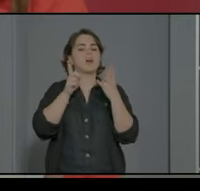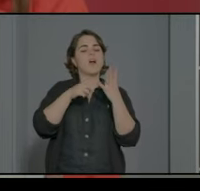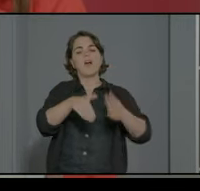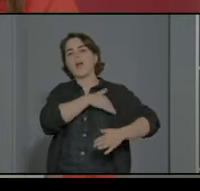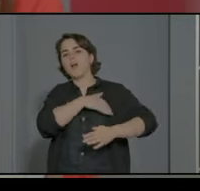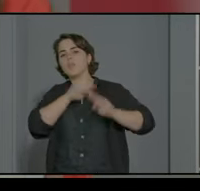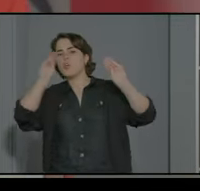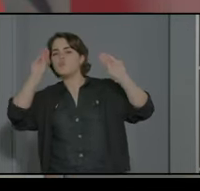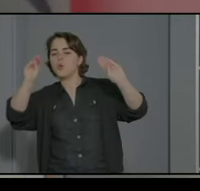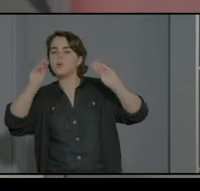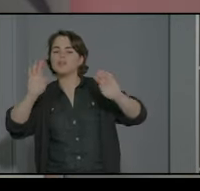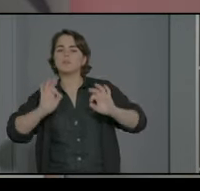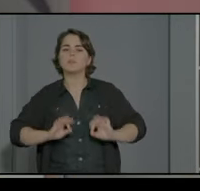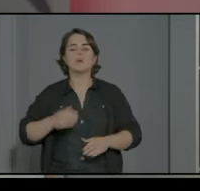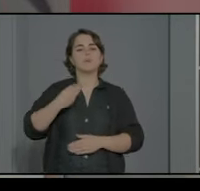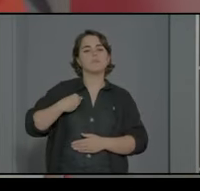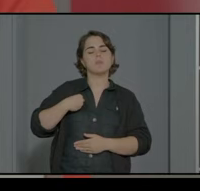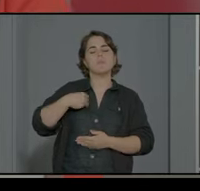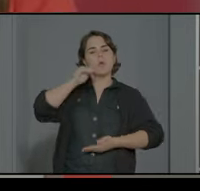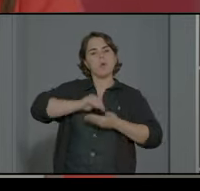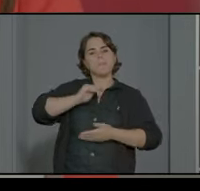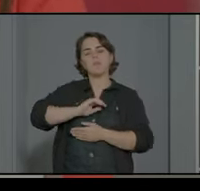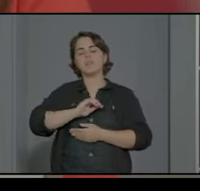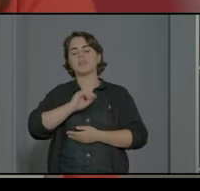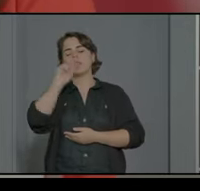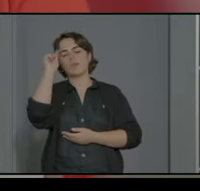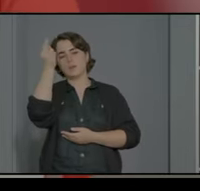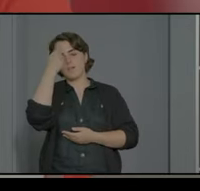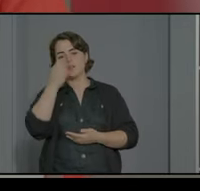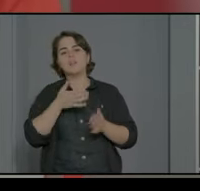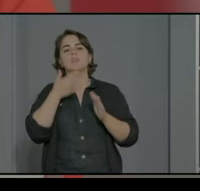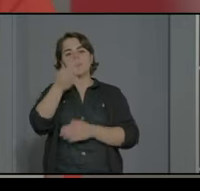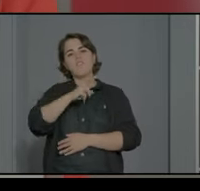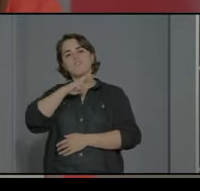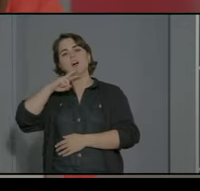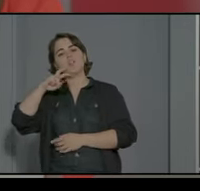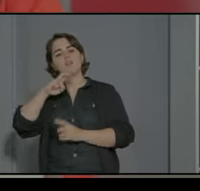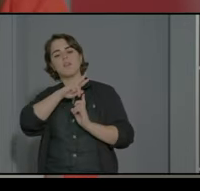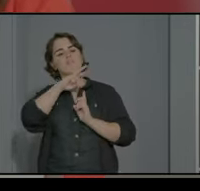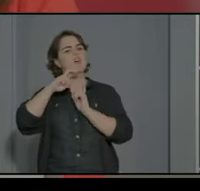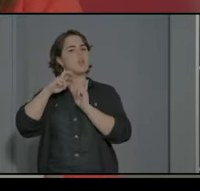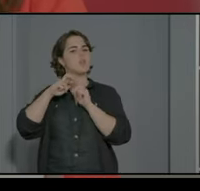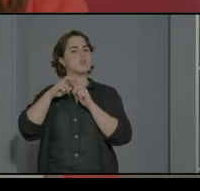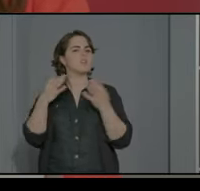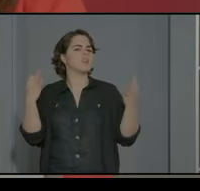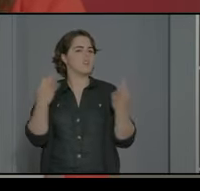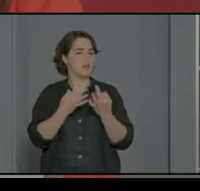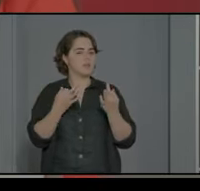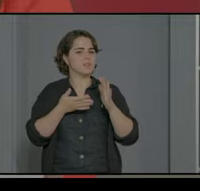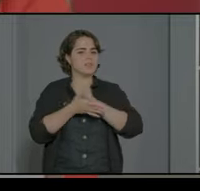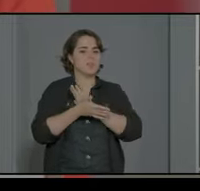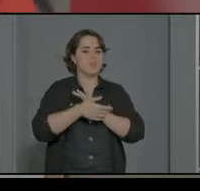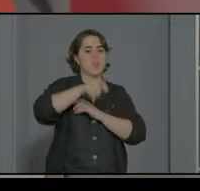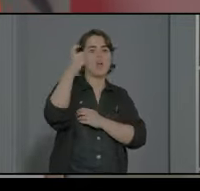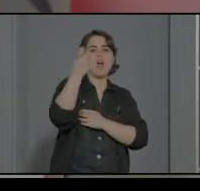especialmente tanto en capacidades como en competencia y los valores que para nosotros significa que todo nuestro alumnado tenga un espacio donde